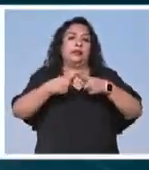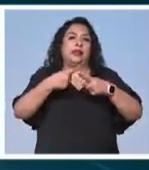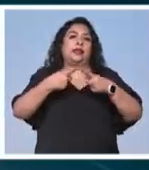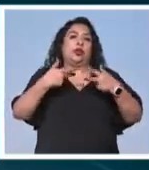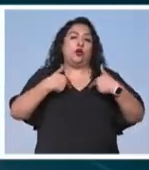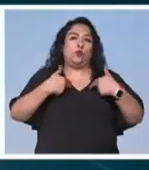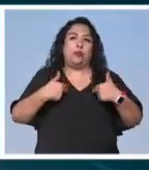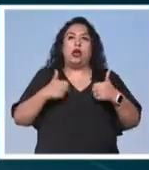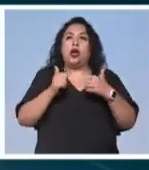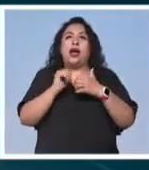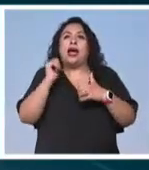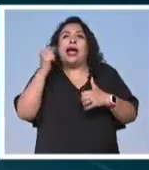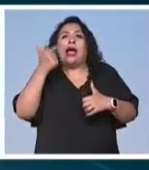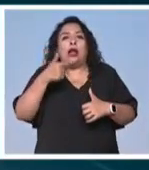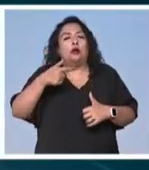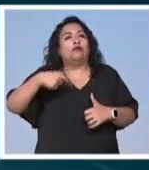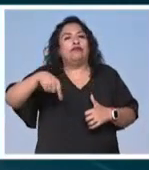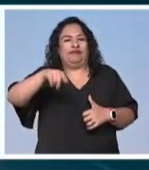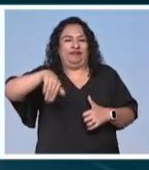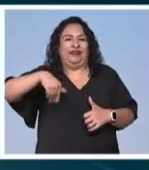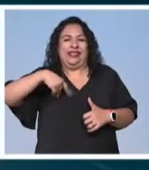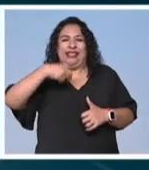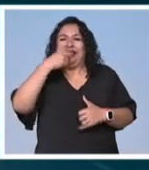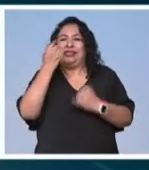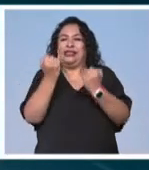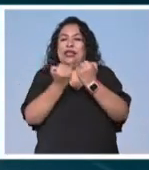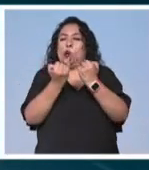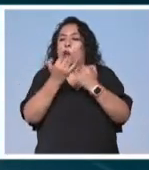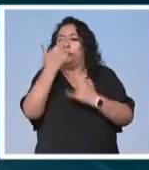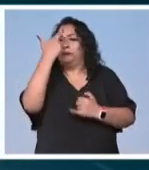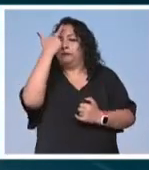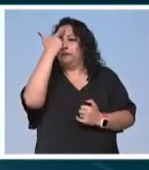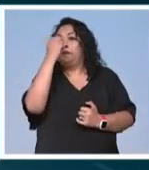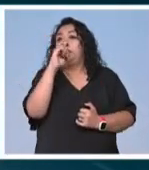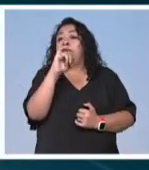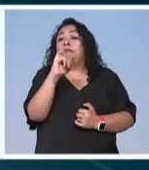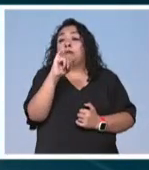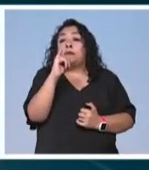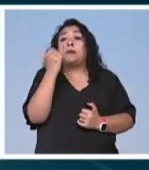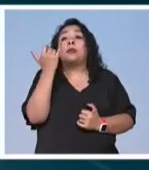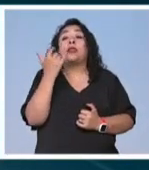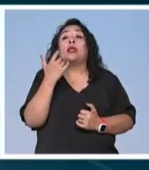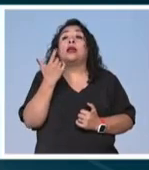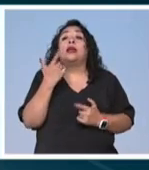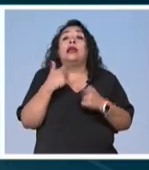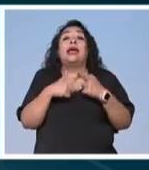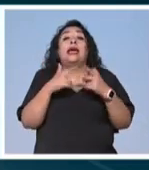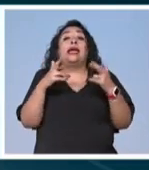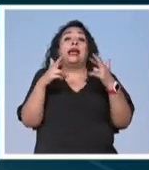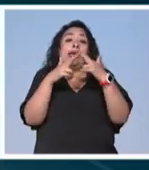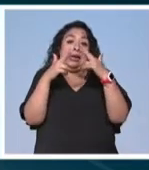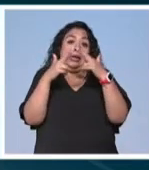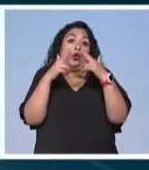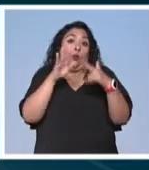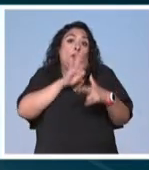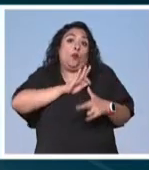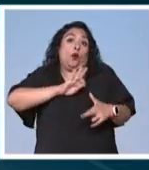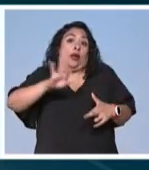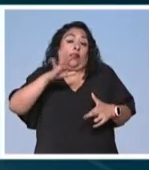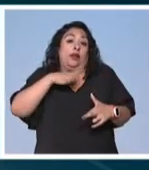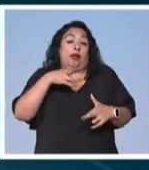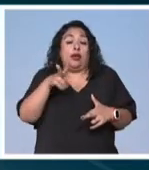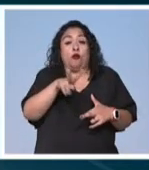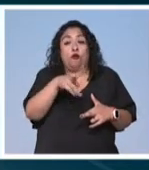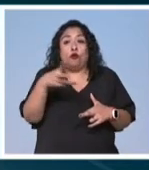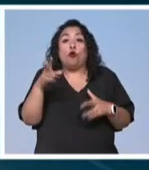humano por algo que usted mismo mencionó de de las religiones que pueden estar entre